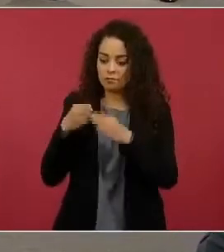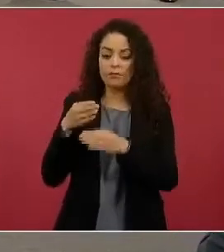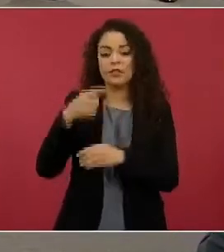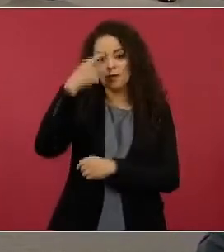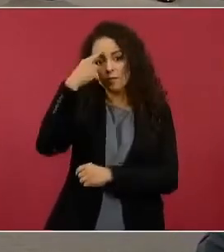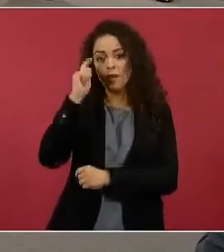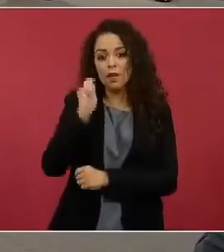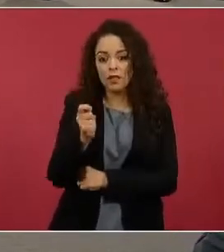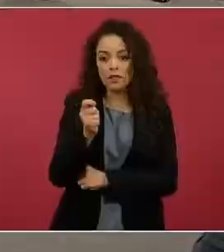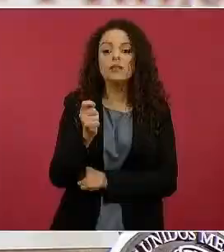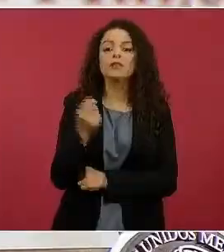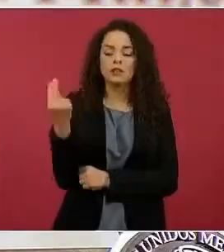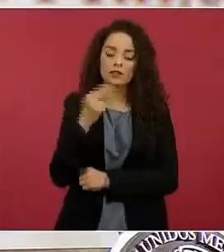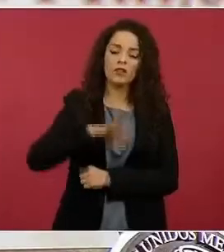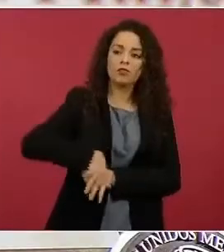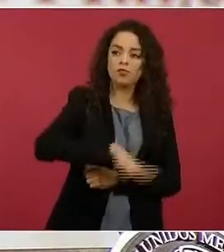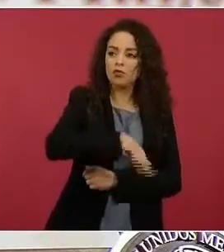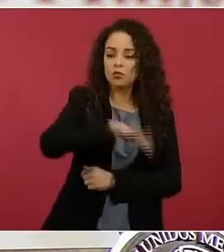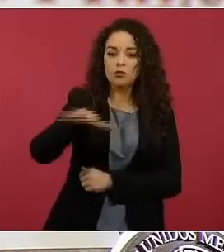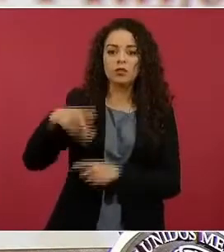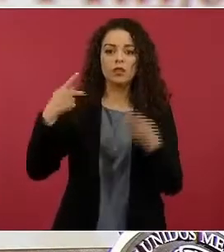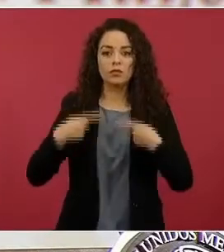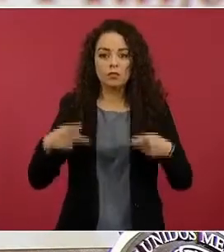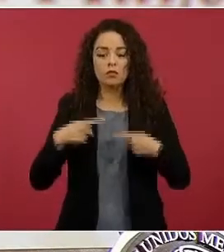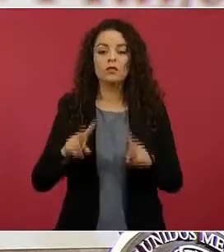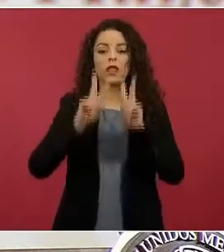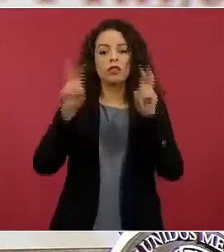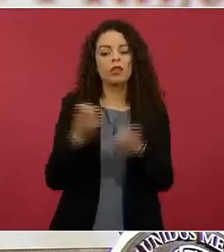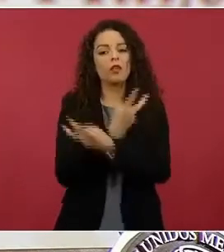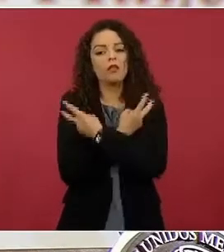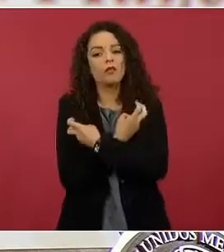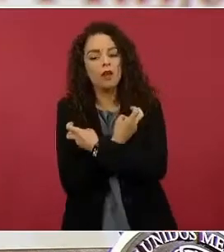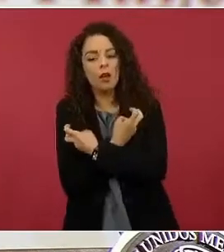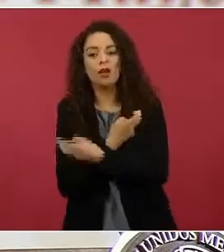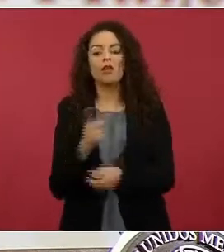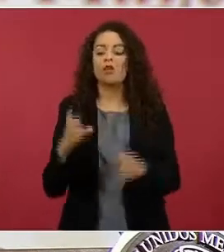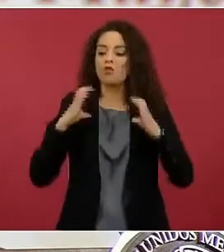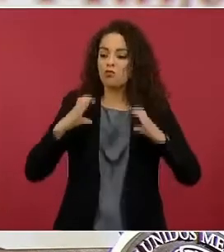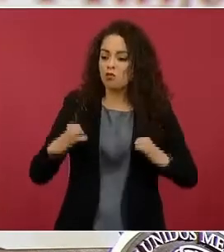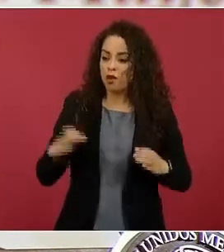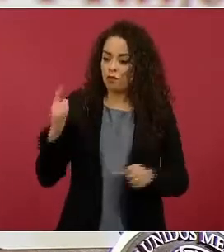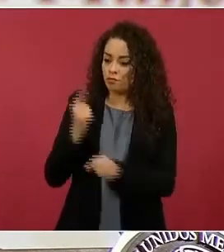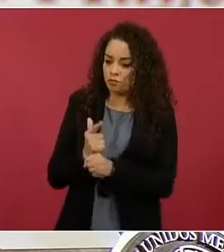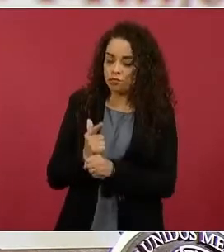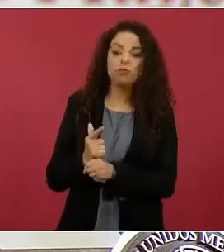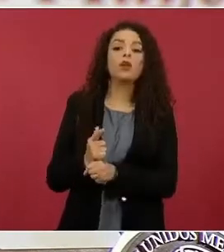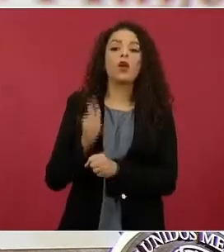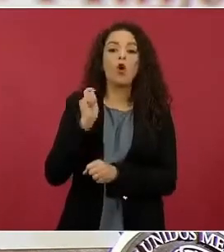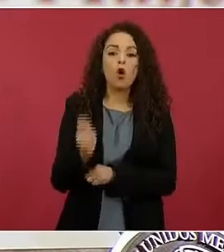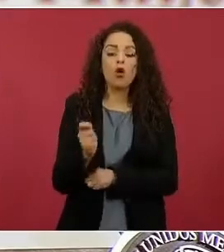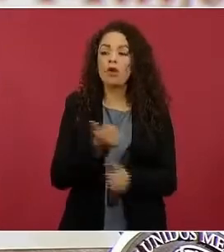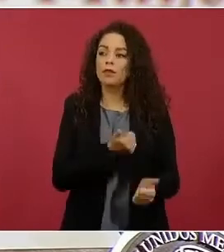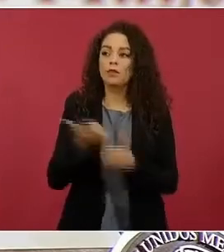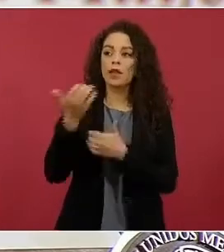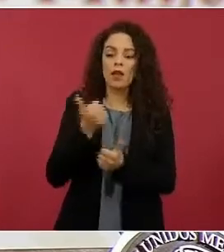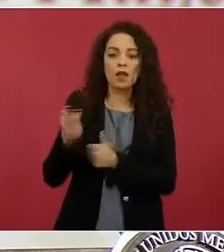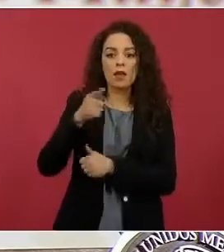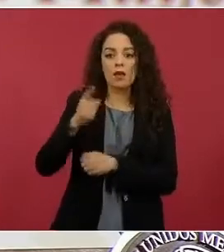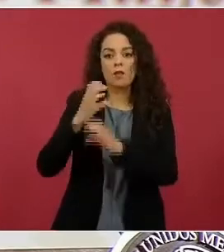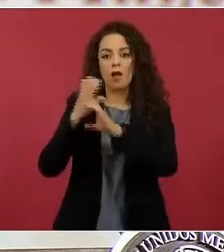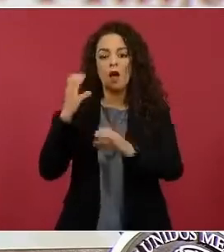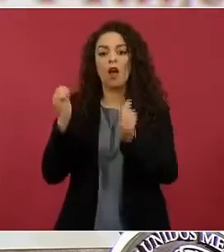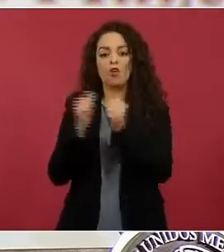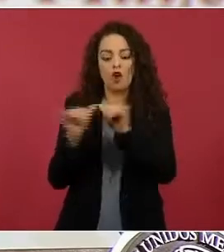capacidades en materia de búsqueda, en materia forense, en resguardo de cuerpos, en laboratorios móviles, en los distintos